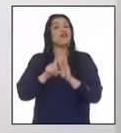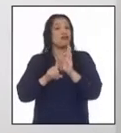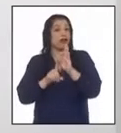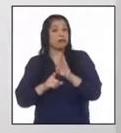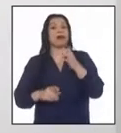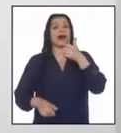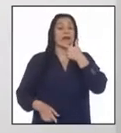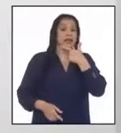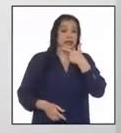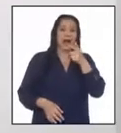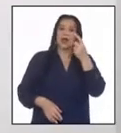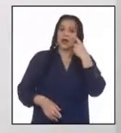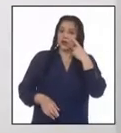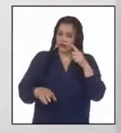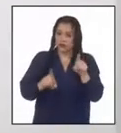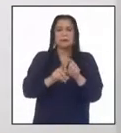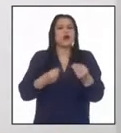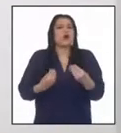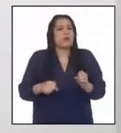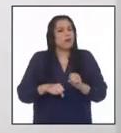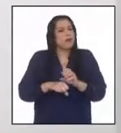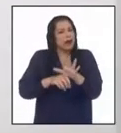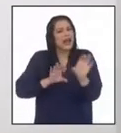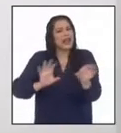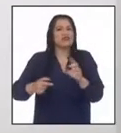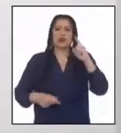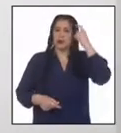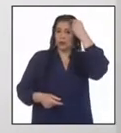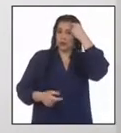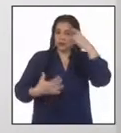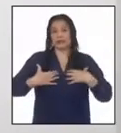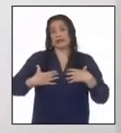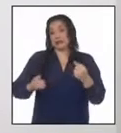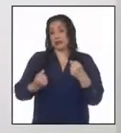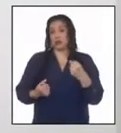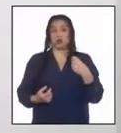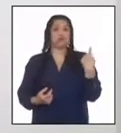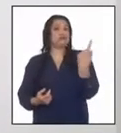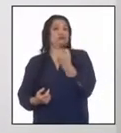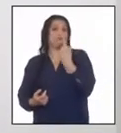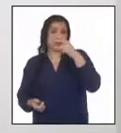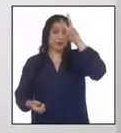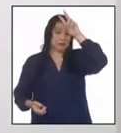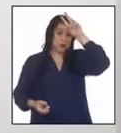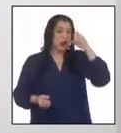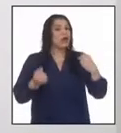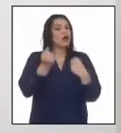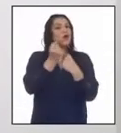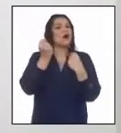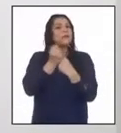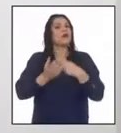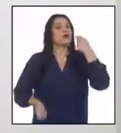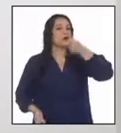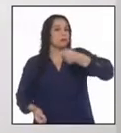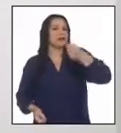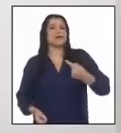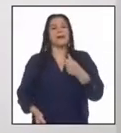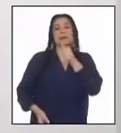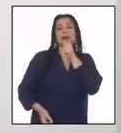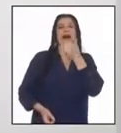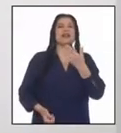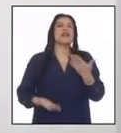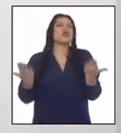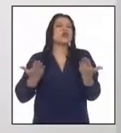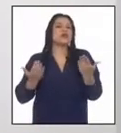Conocieron además cómo difundió y ejecutó la política de salud nacional con apoyo de la inversión privada de los Estados